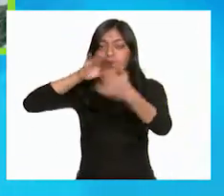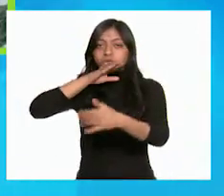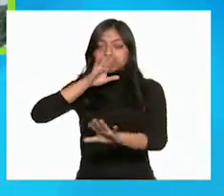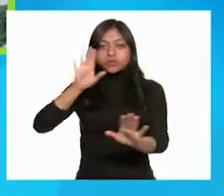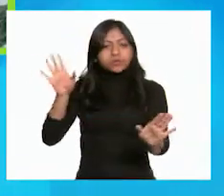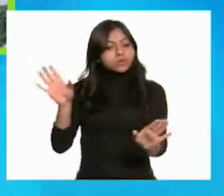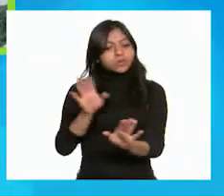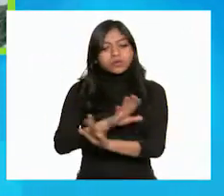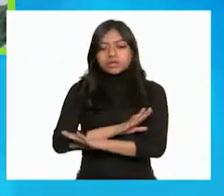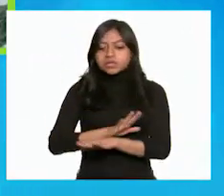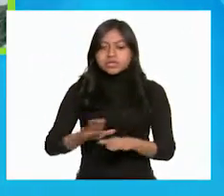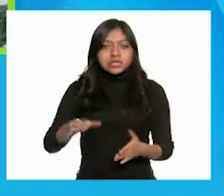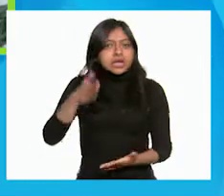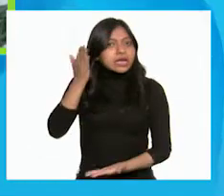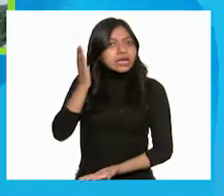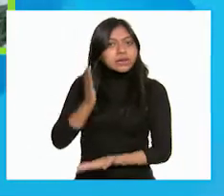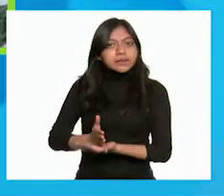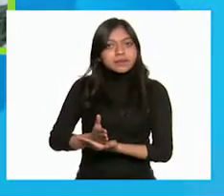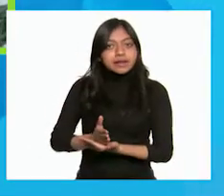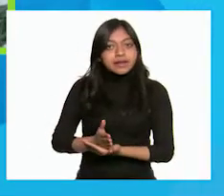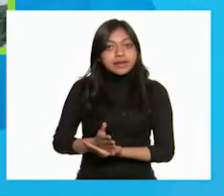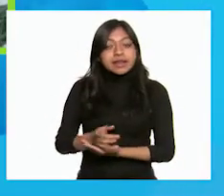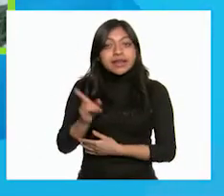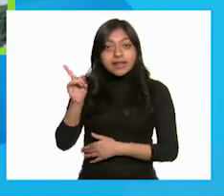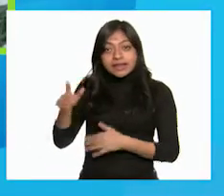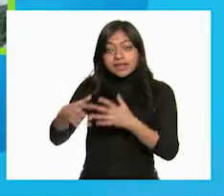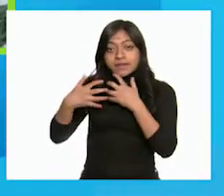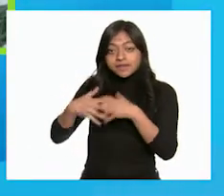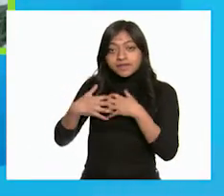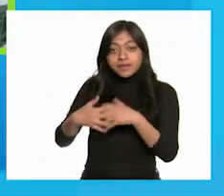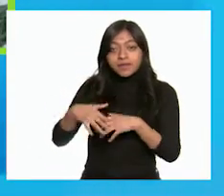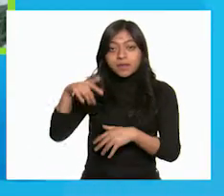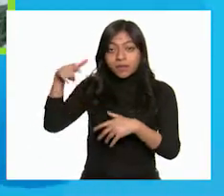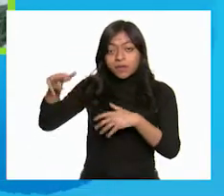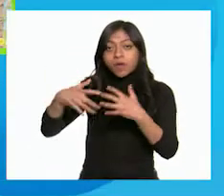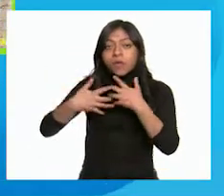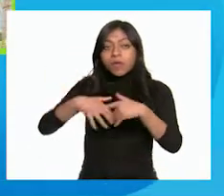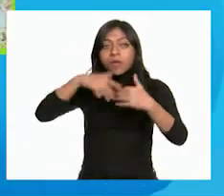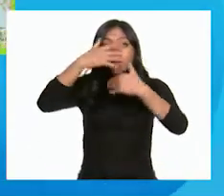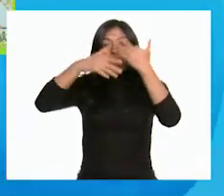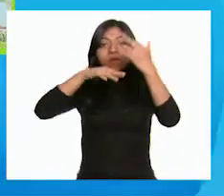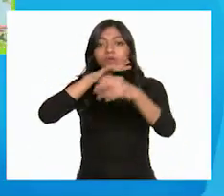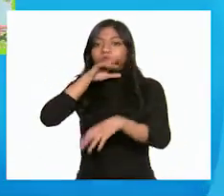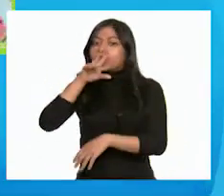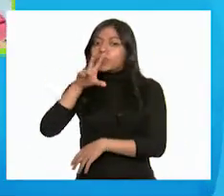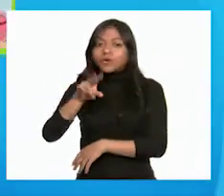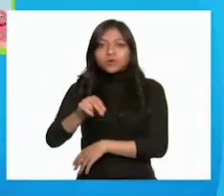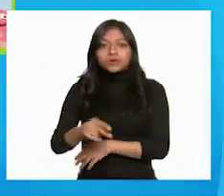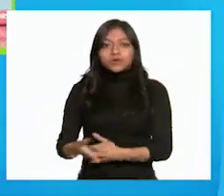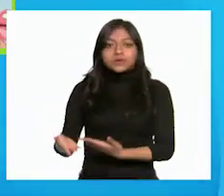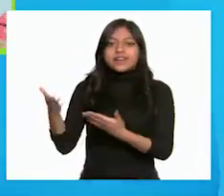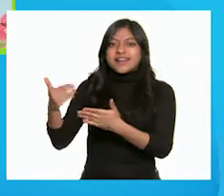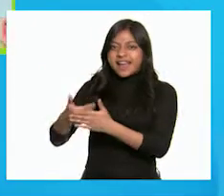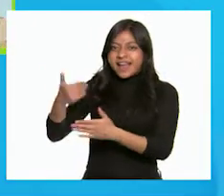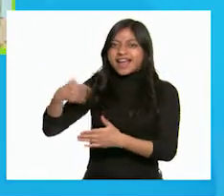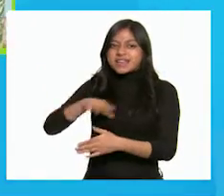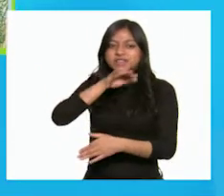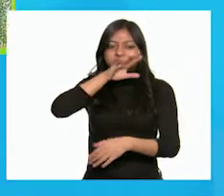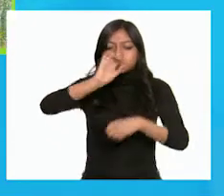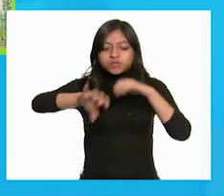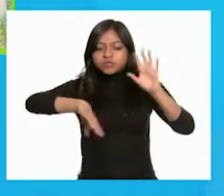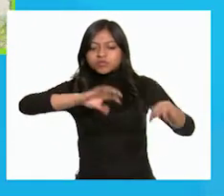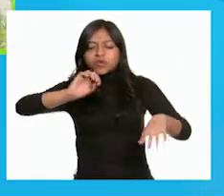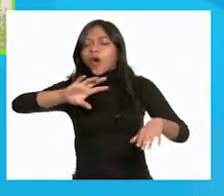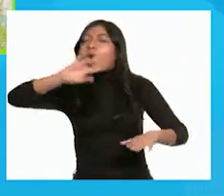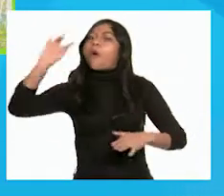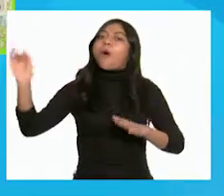Desde entonces, ya no hacen más cosas nuevas. Ahora reutilizan todas las cosas que estaban